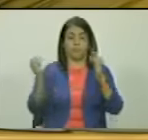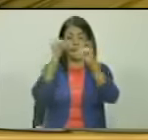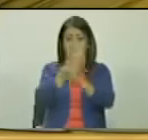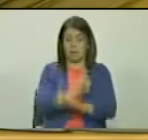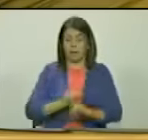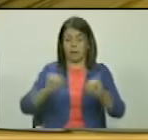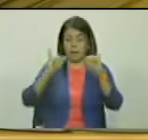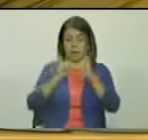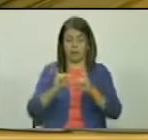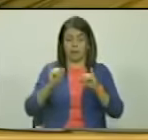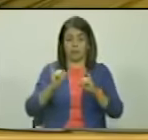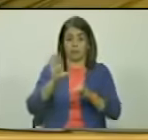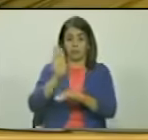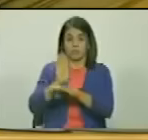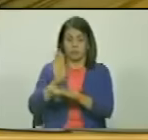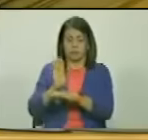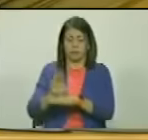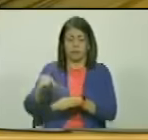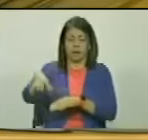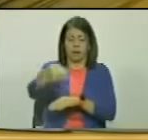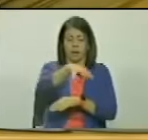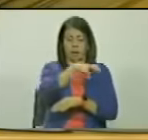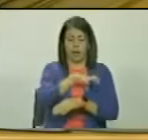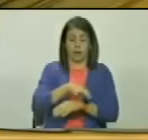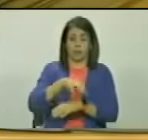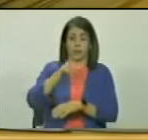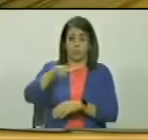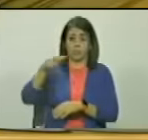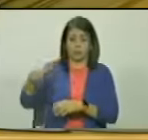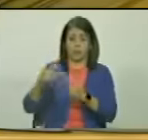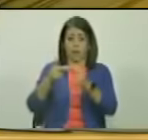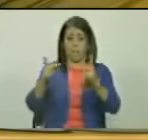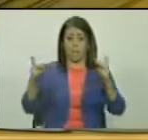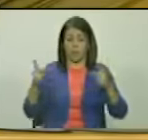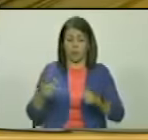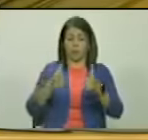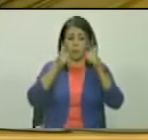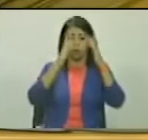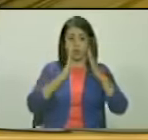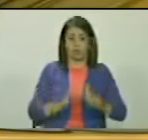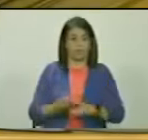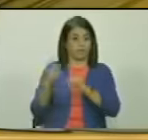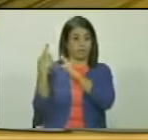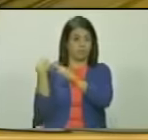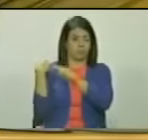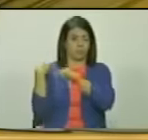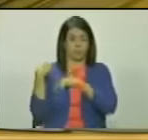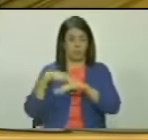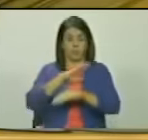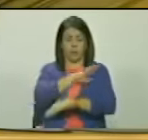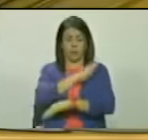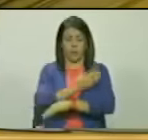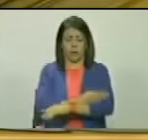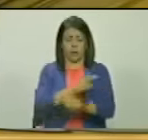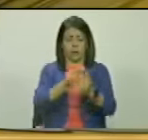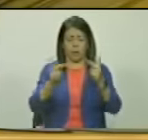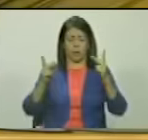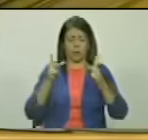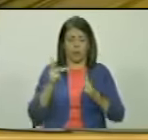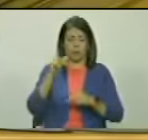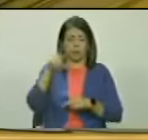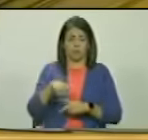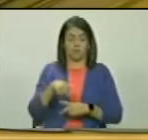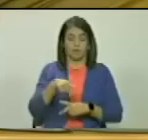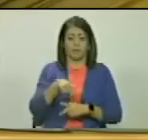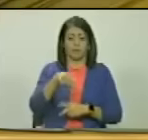independencia e integridad territorial los funcionarios públicos autoridades y representantes de los poderes públicos así